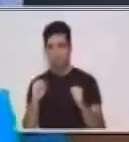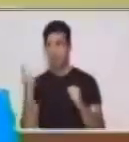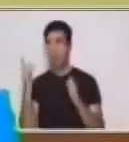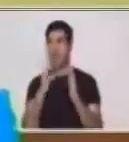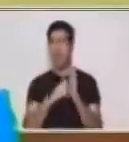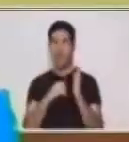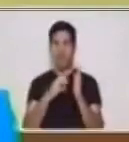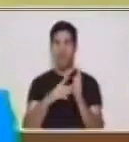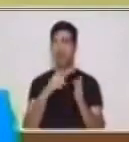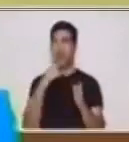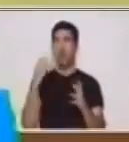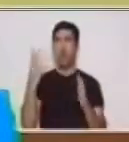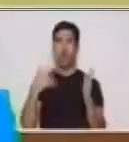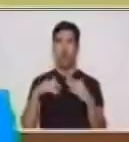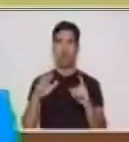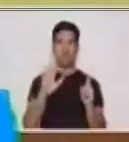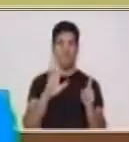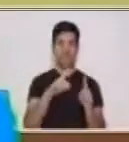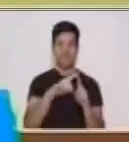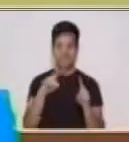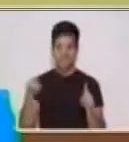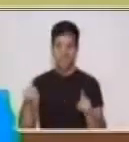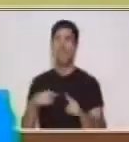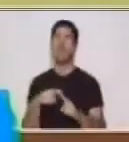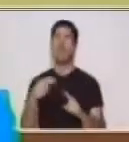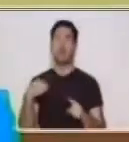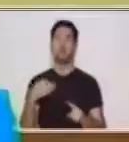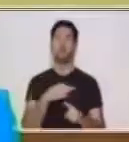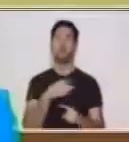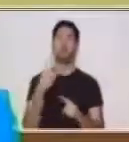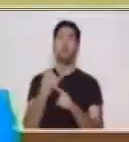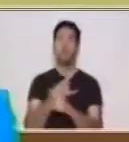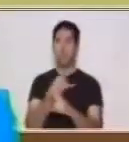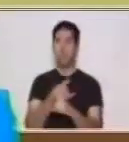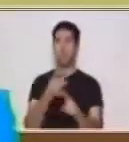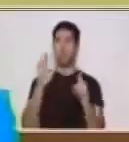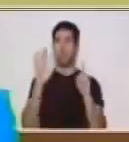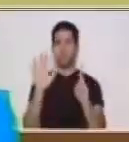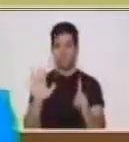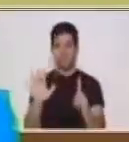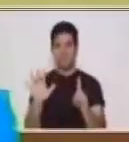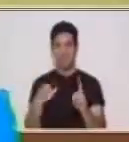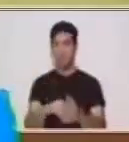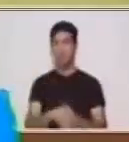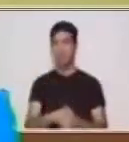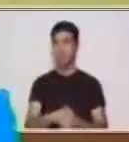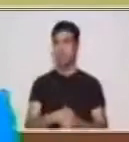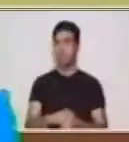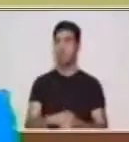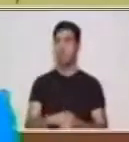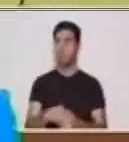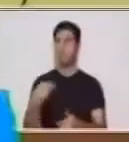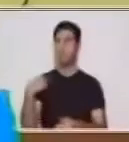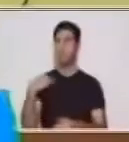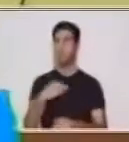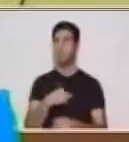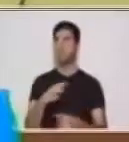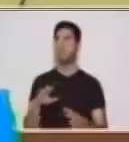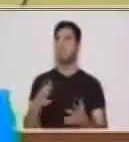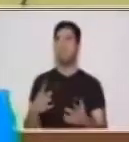Tengo seis colores porque estamos utilizando seis lados. Entonces, vamos a ubicarnos aquí,